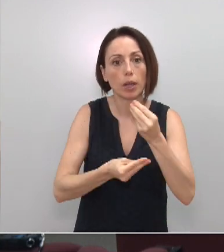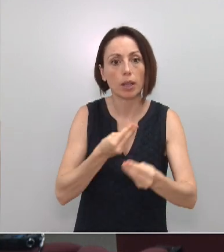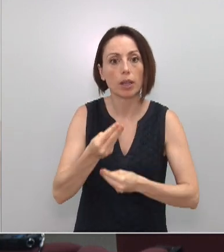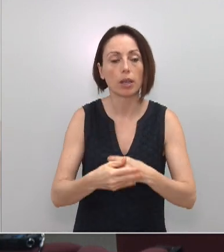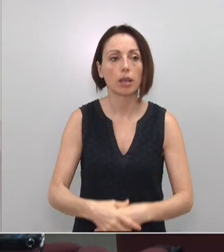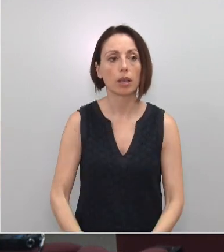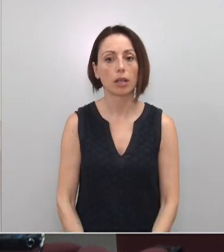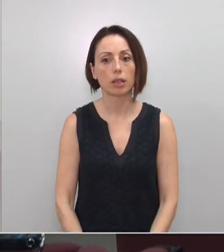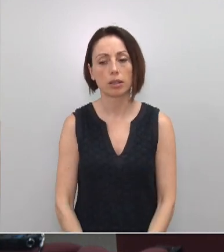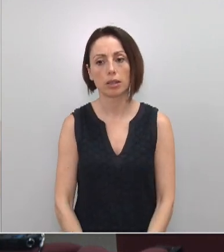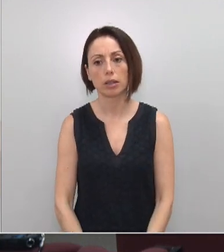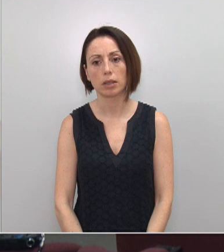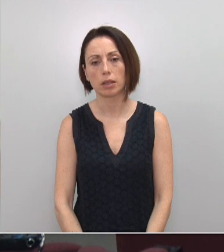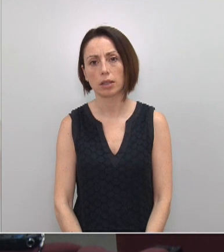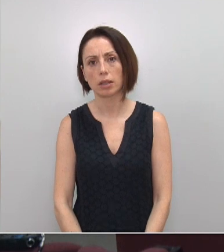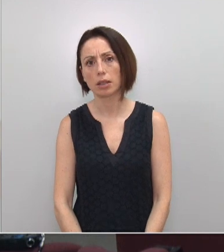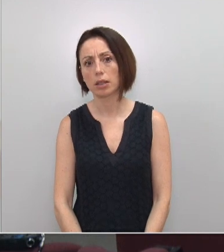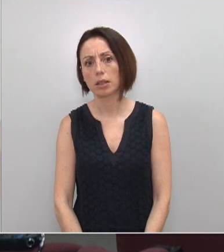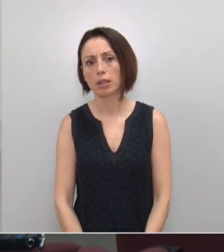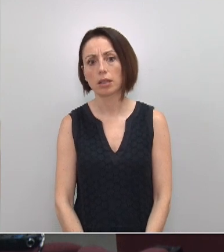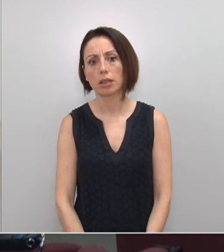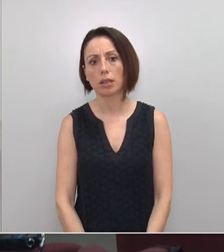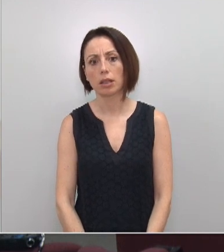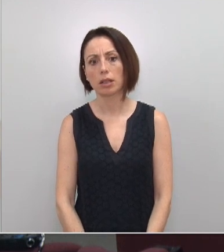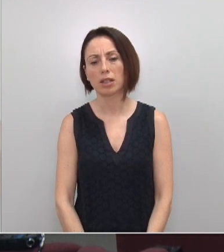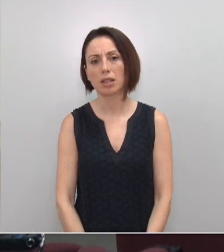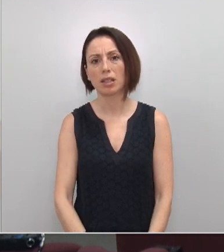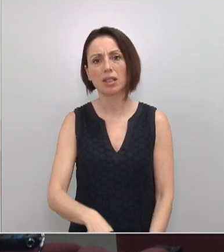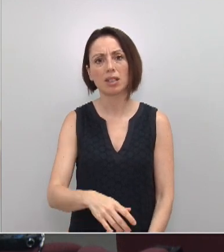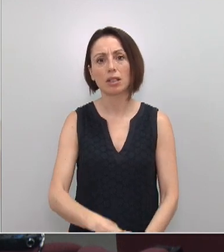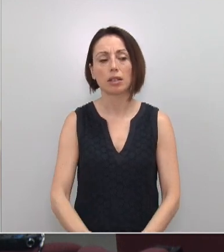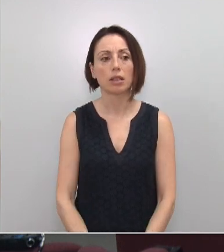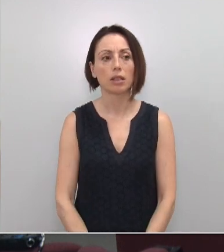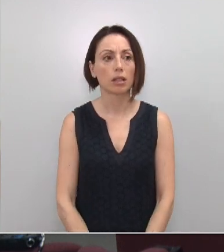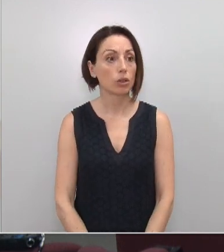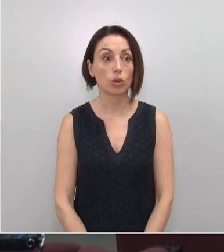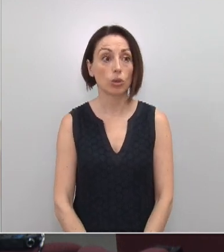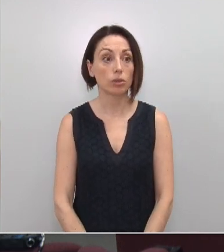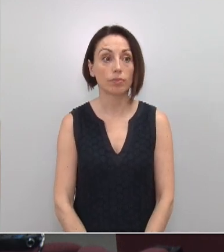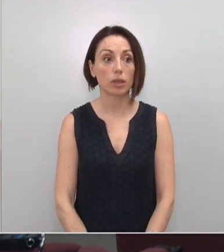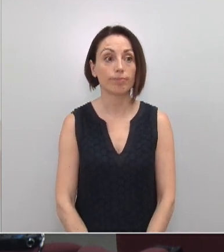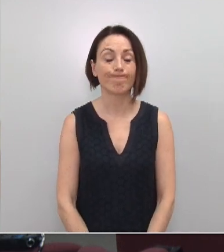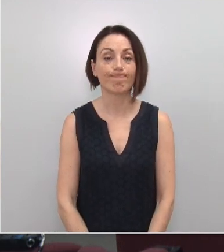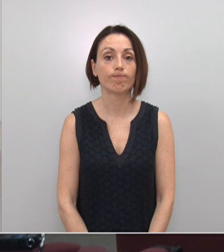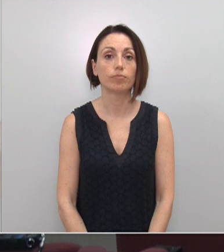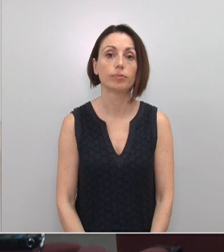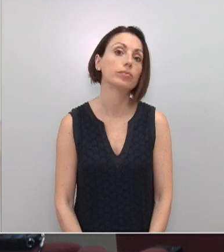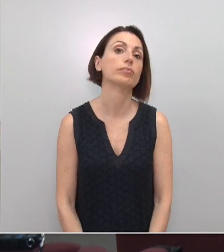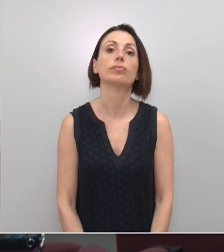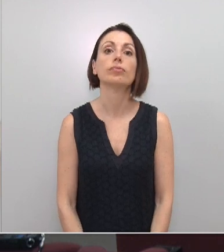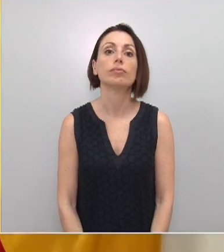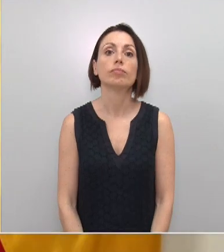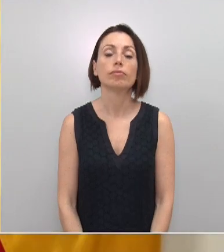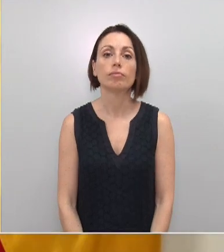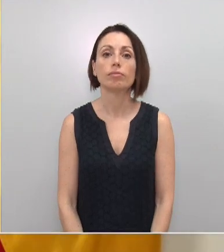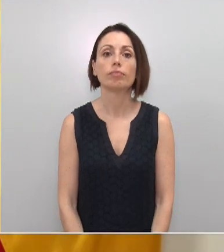¿La antiguísima opción es que el diólogo a la campana con 108 milagros se sabe ya algo de su estado? O